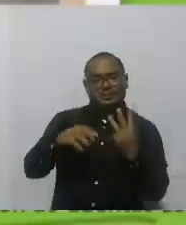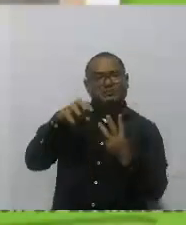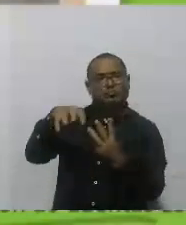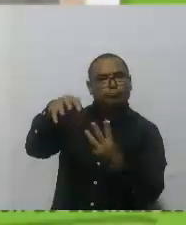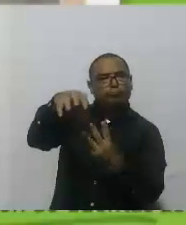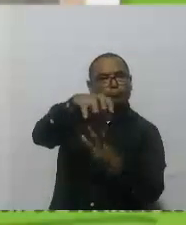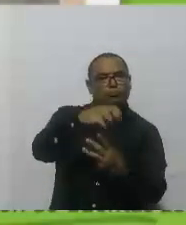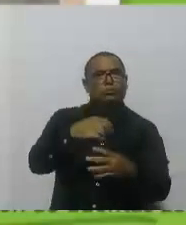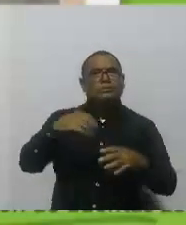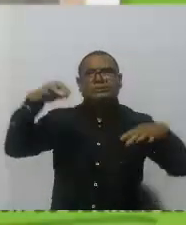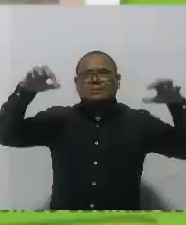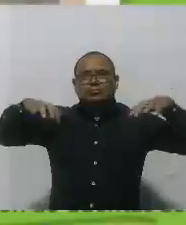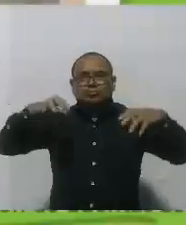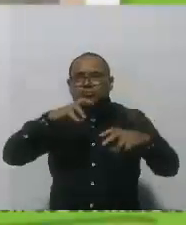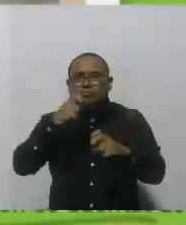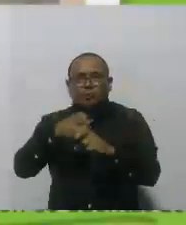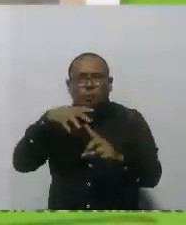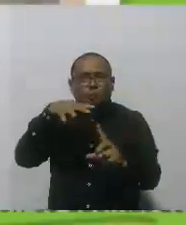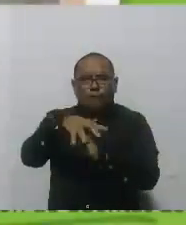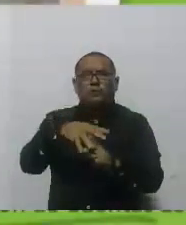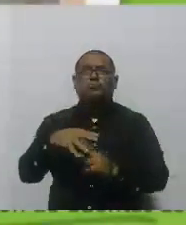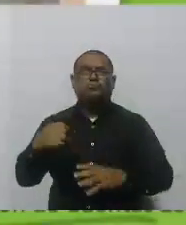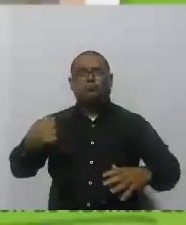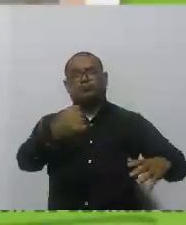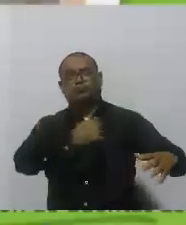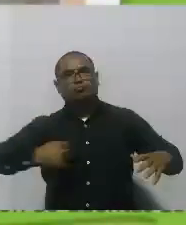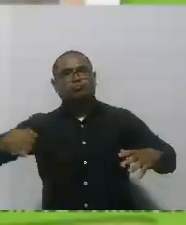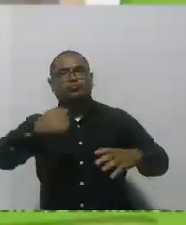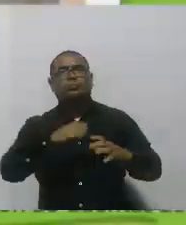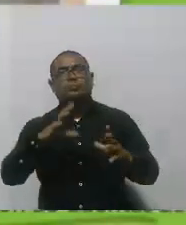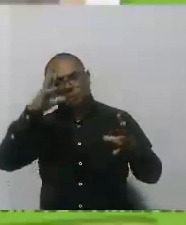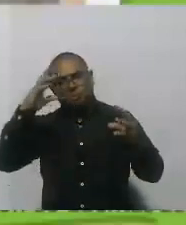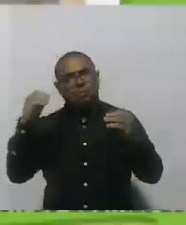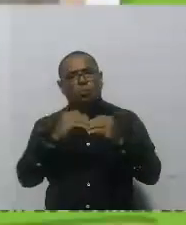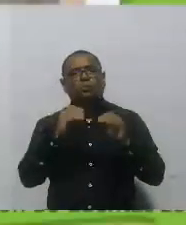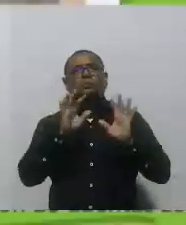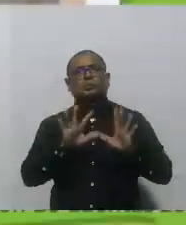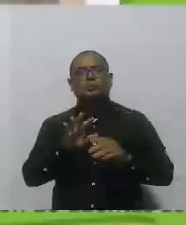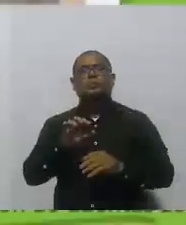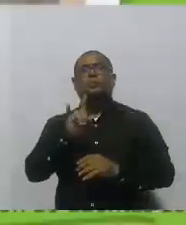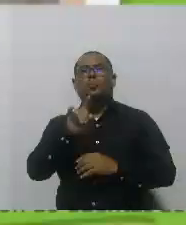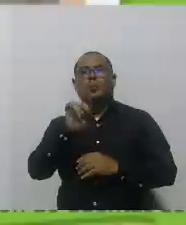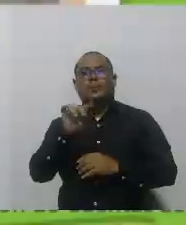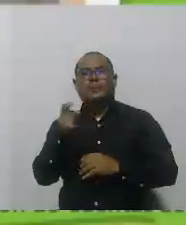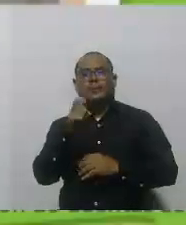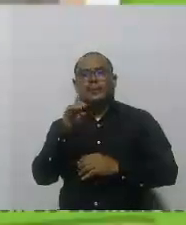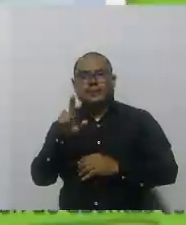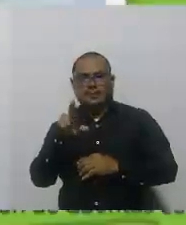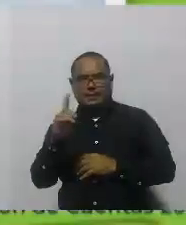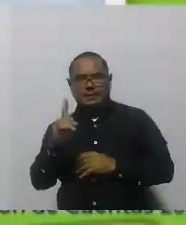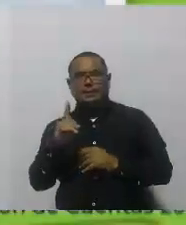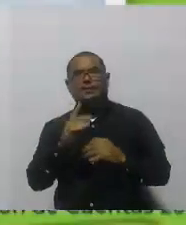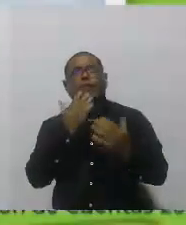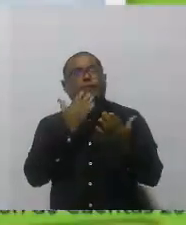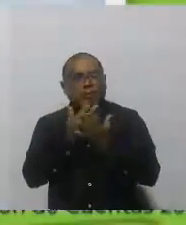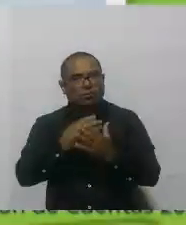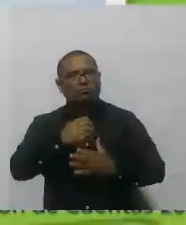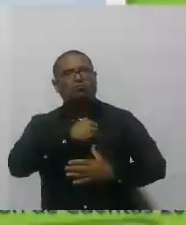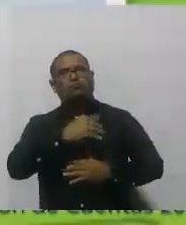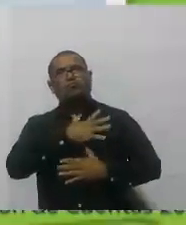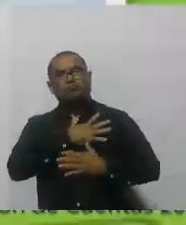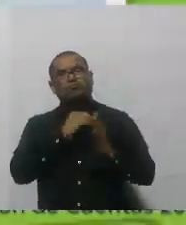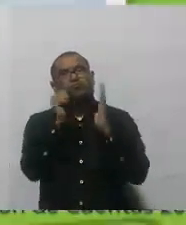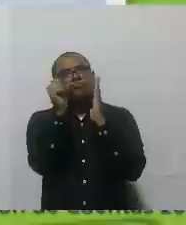estuvieron atendidos y lo hicimos de la mano con la Oficina de Gestión del Riesgo. Gracias alcalde por la oportunidad de este programa